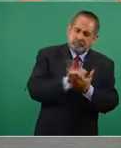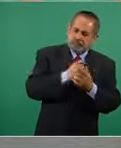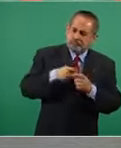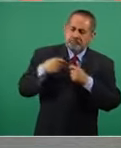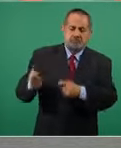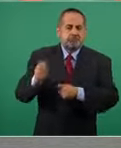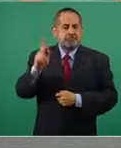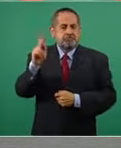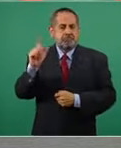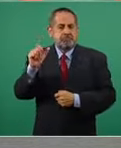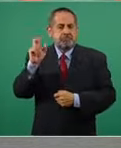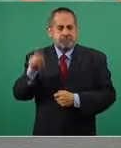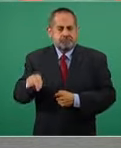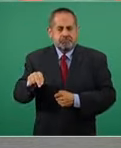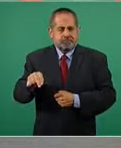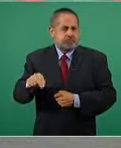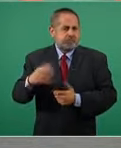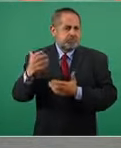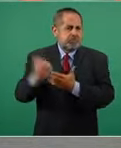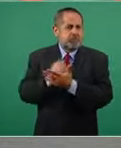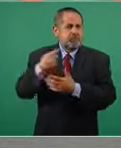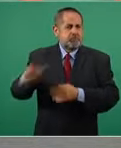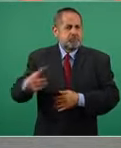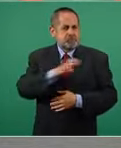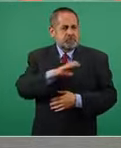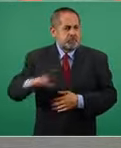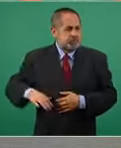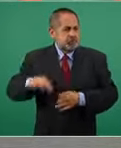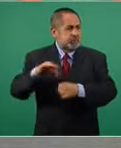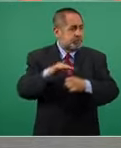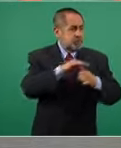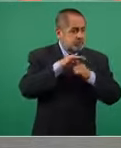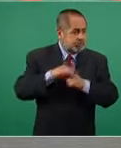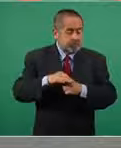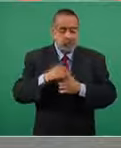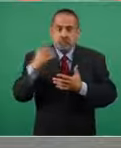Nacional y de su candidato a la presidencia